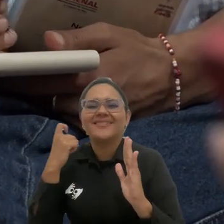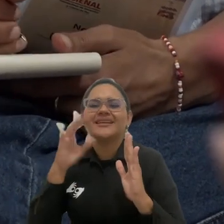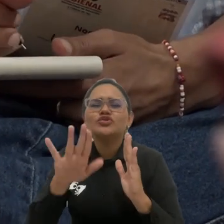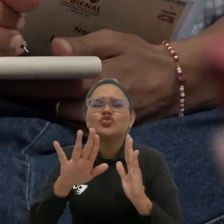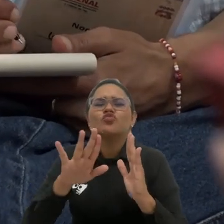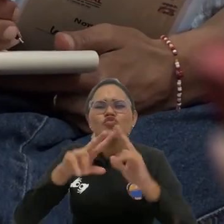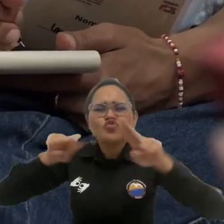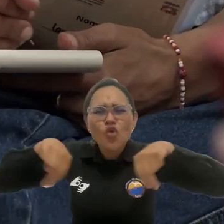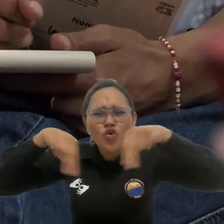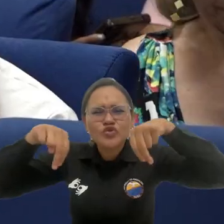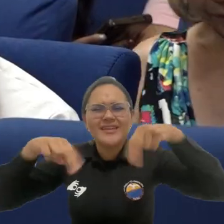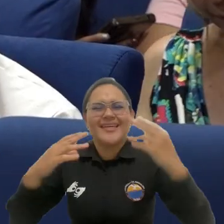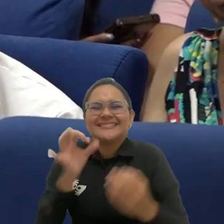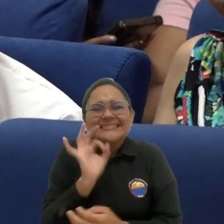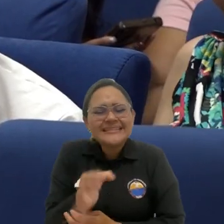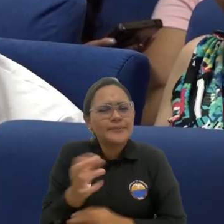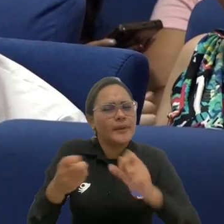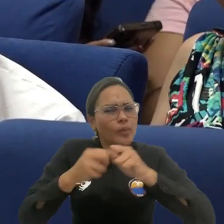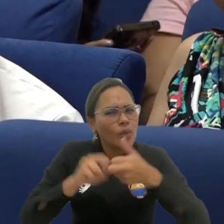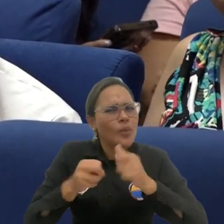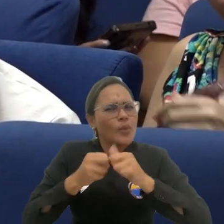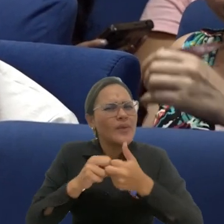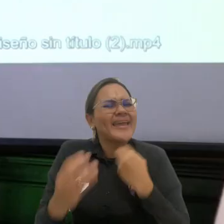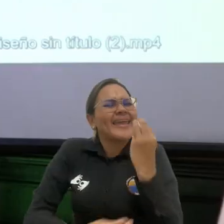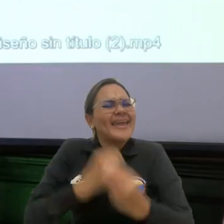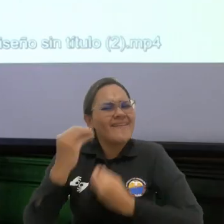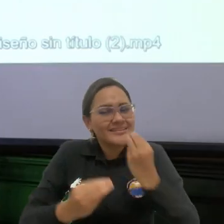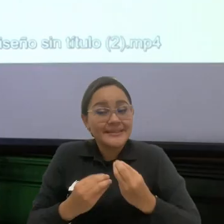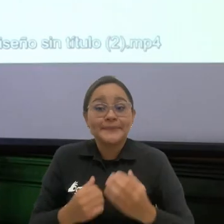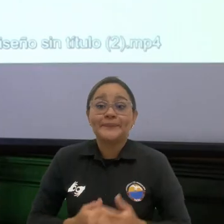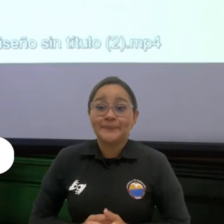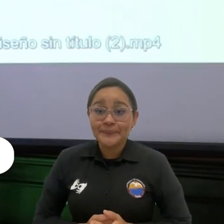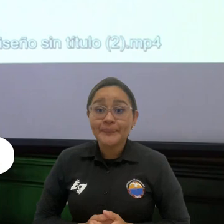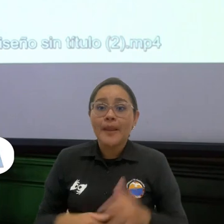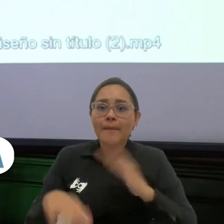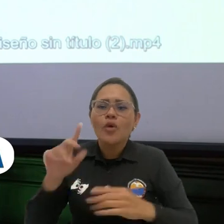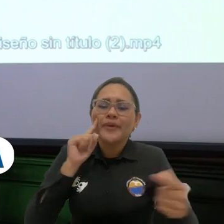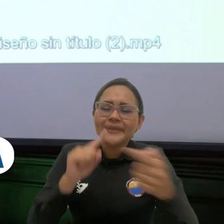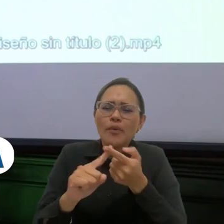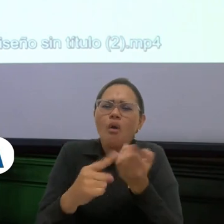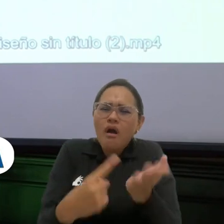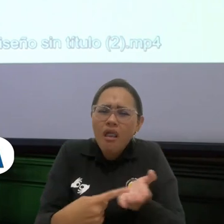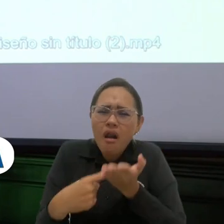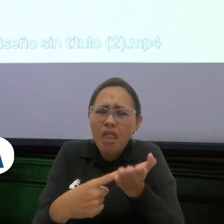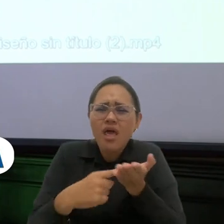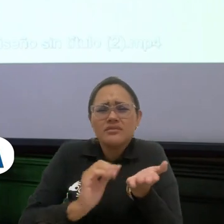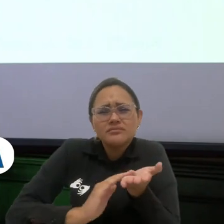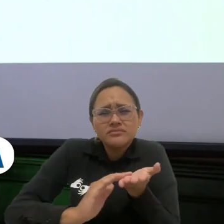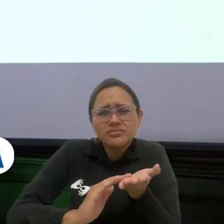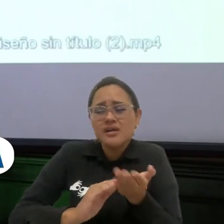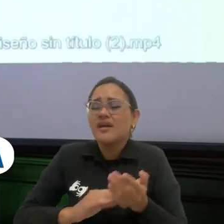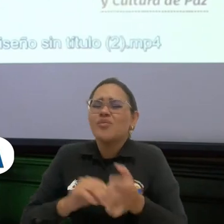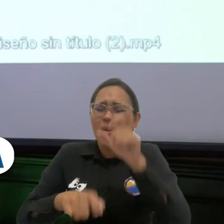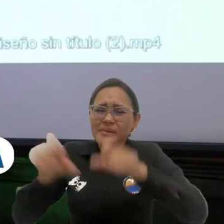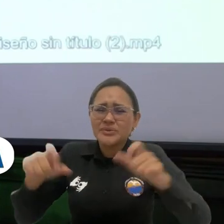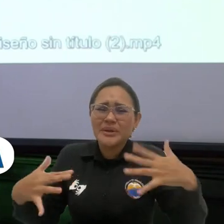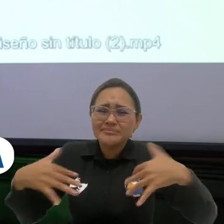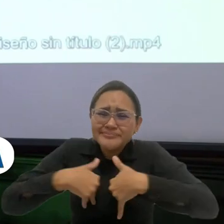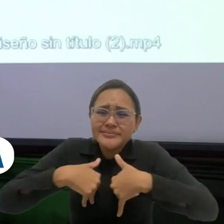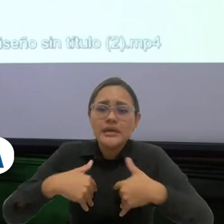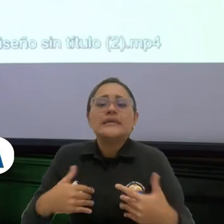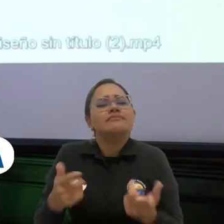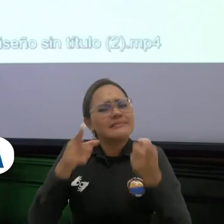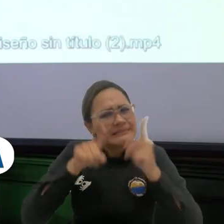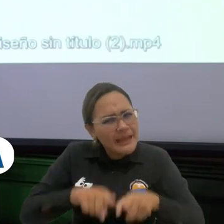acuerdos y consensos que hagan posible, no solamente la reparación de las víctimas, sino fundamentalmente que se haga posible llegar a